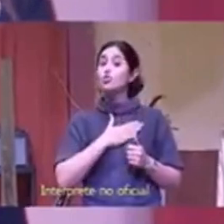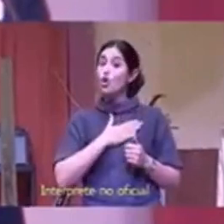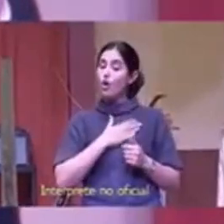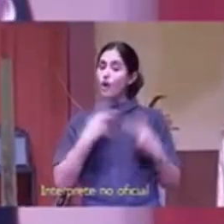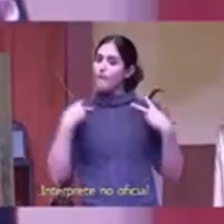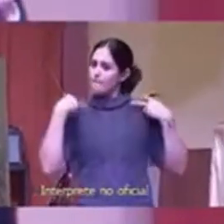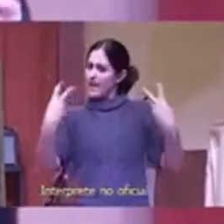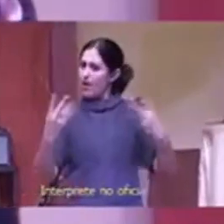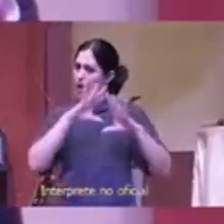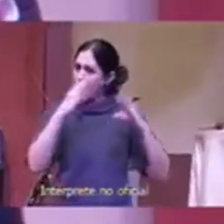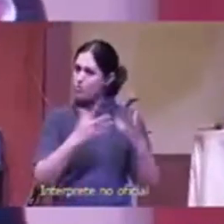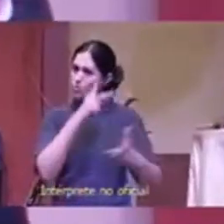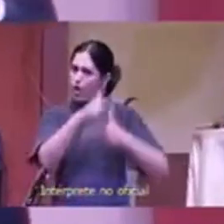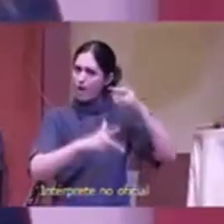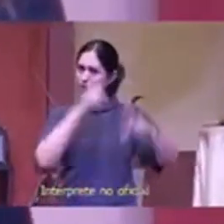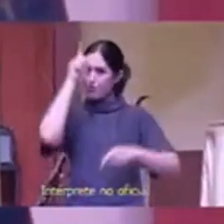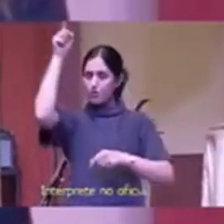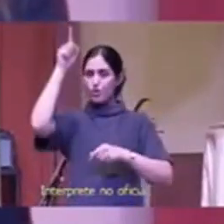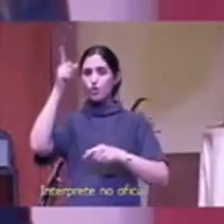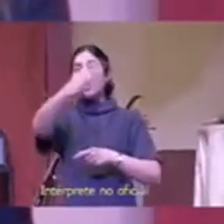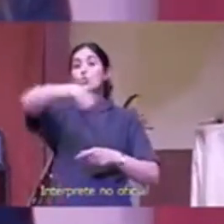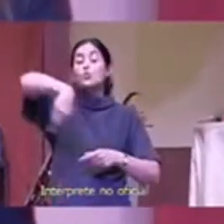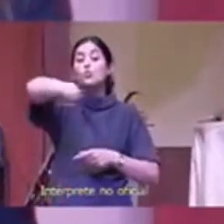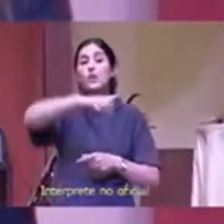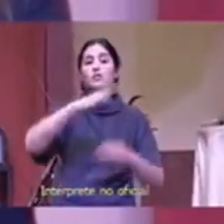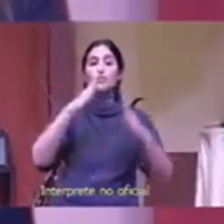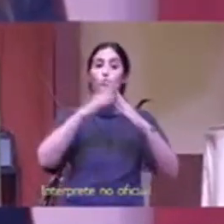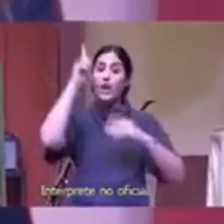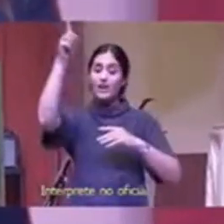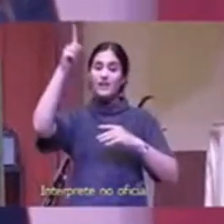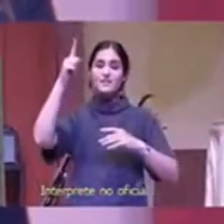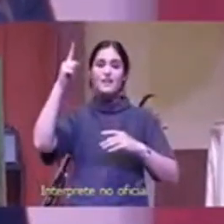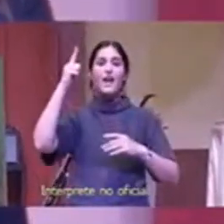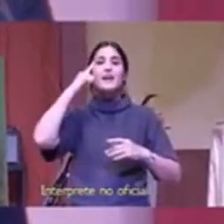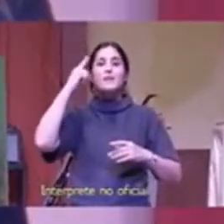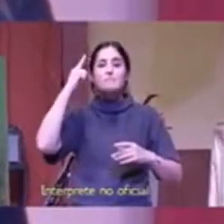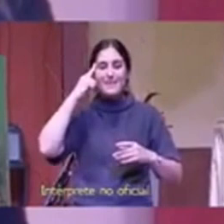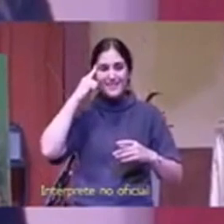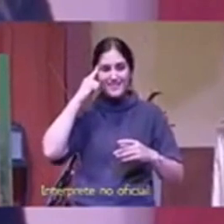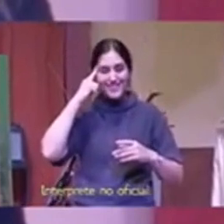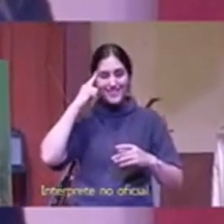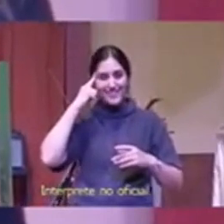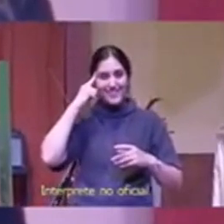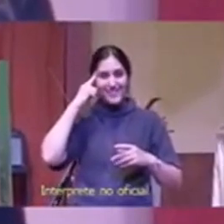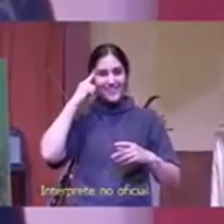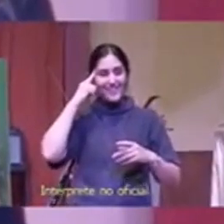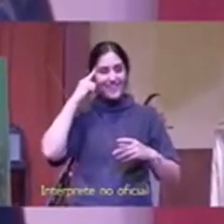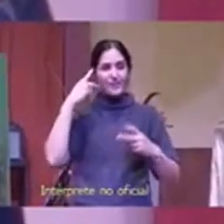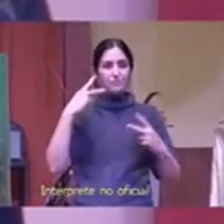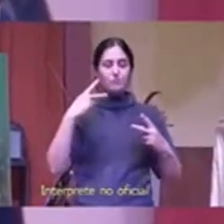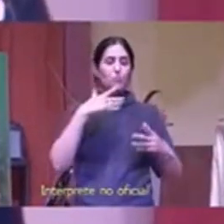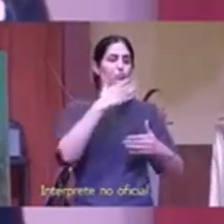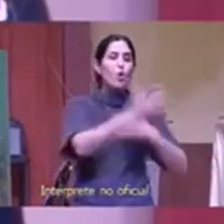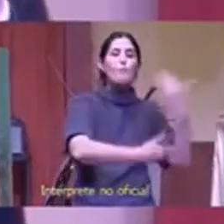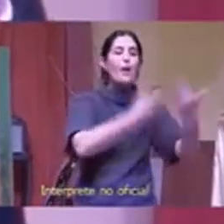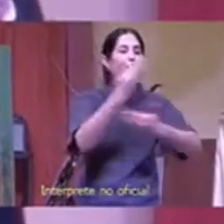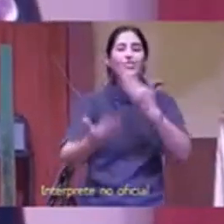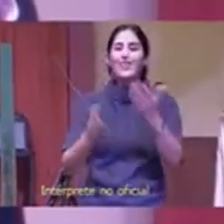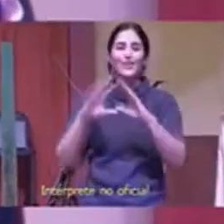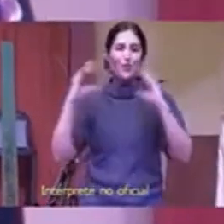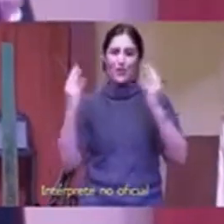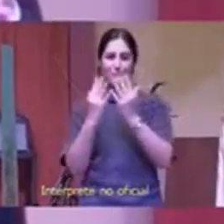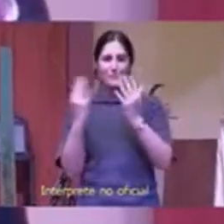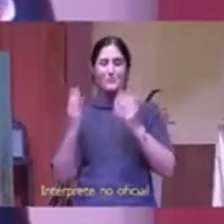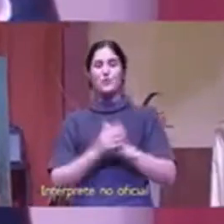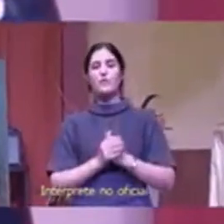y ustedes son una iglesia con la mente misionera no dejen de tenerlo la gran